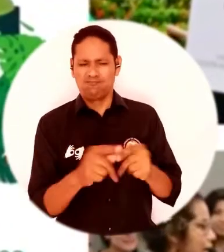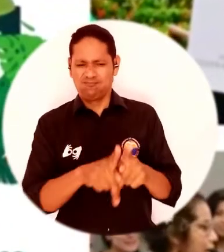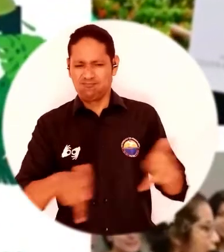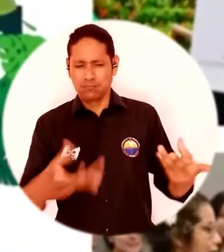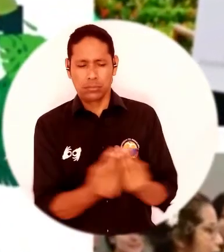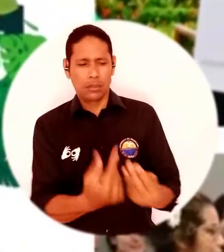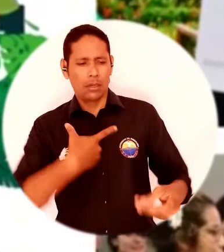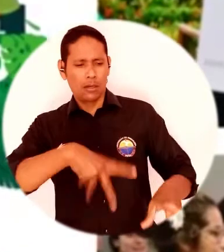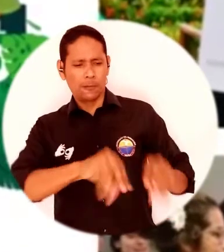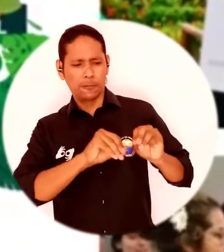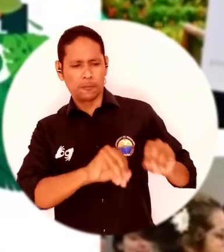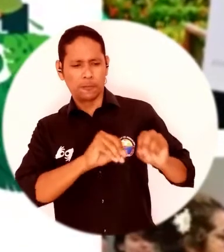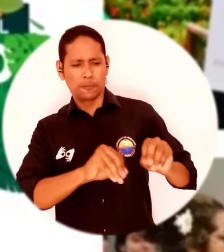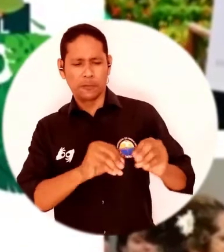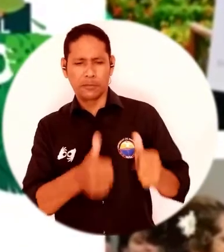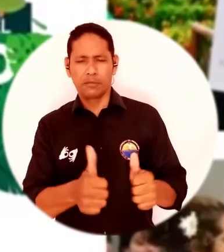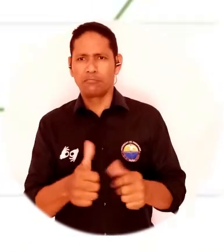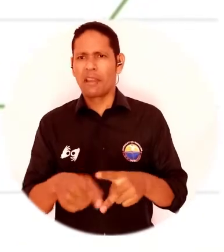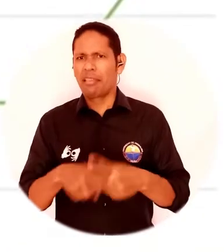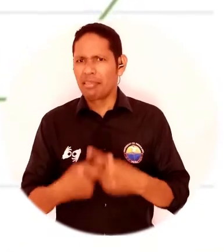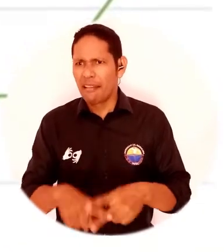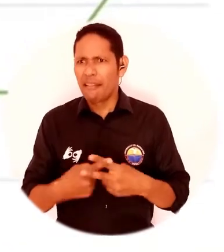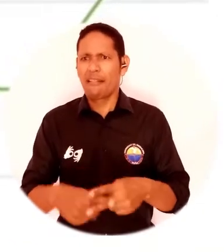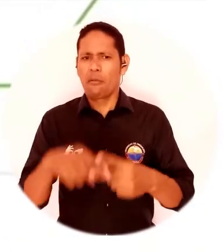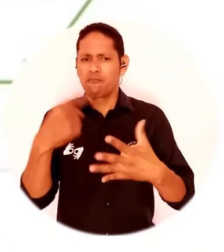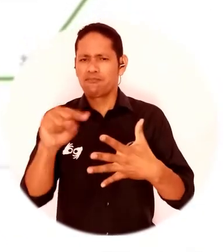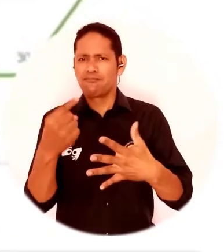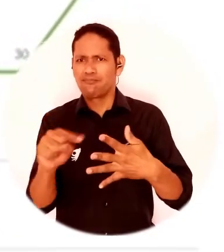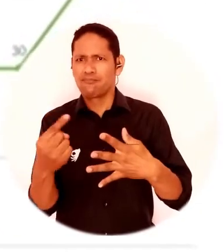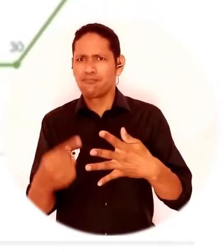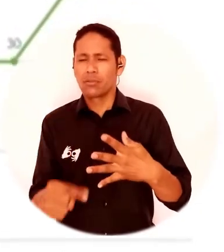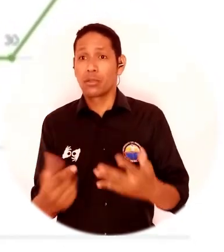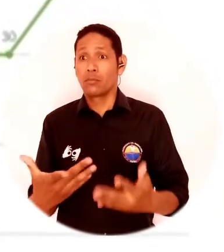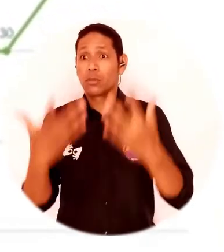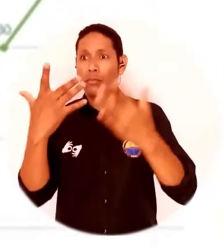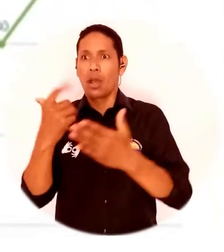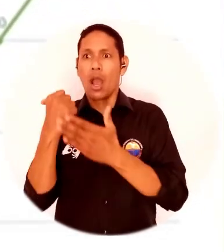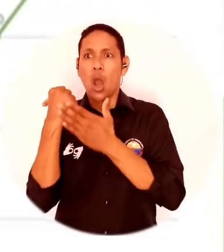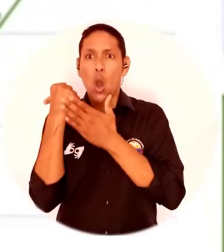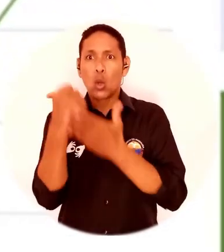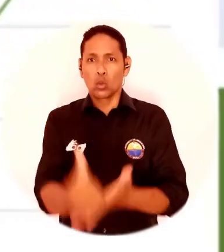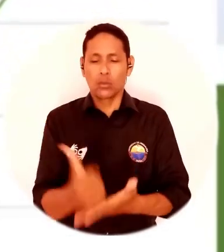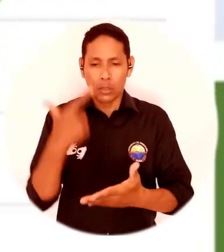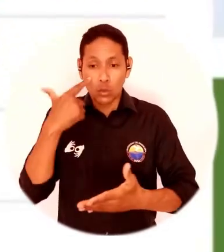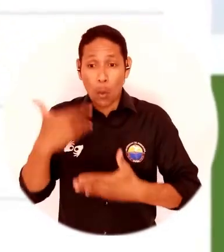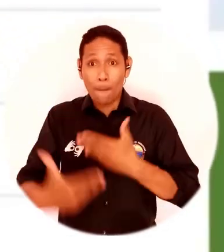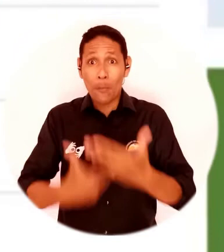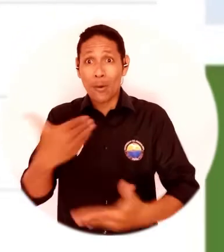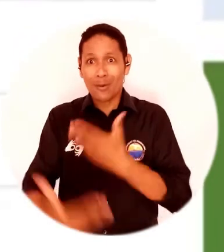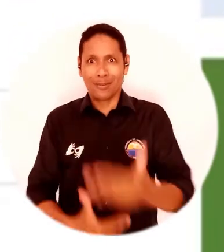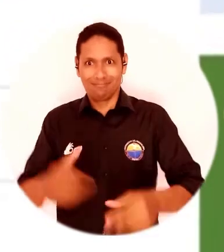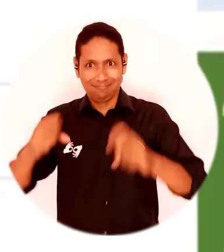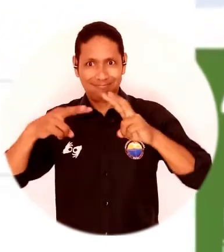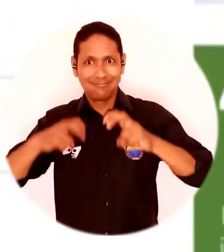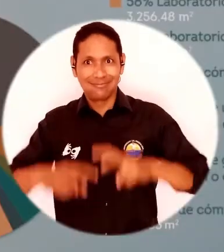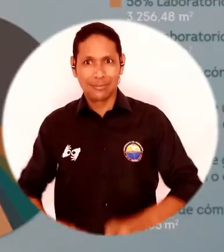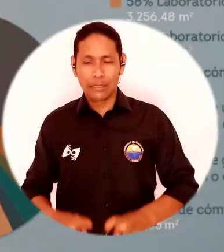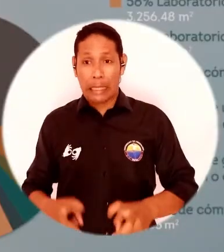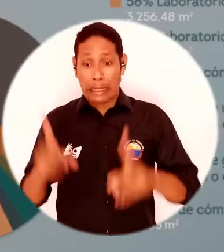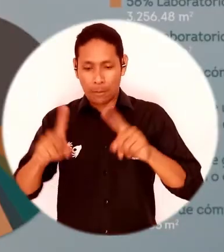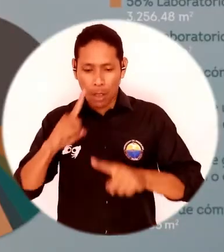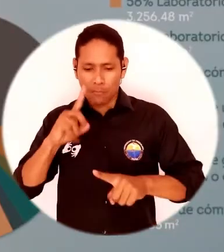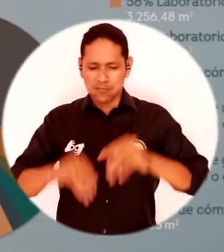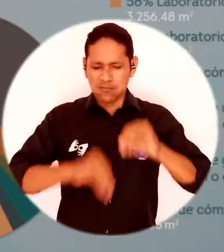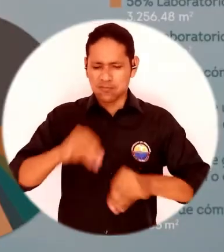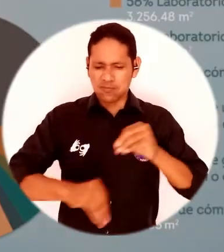también para la formación del capital humano. Con cursos, talleres que de alguna u otra forma redundan en los proyectos de investigación, pero